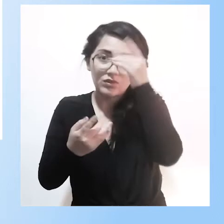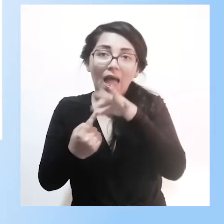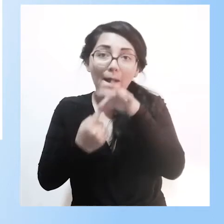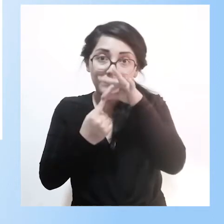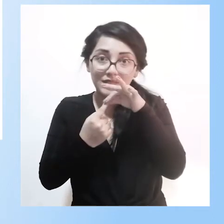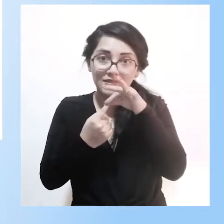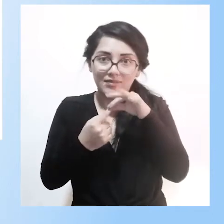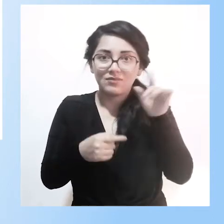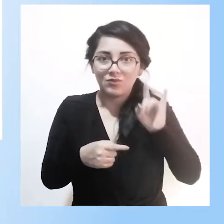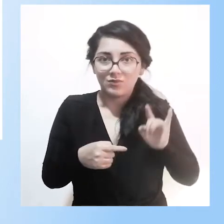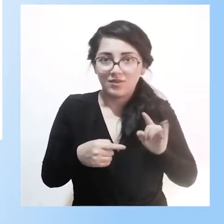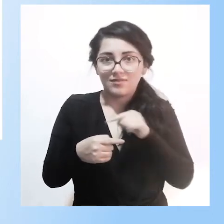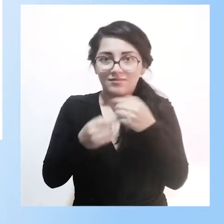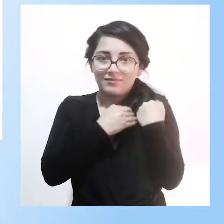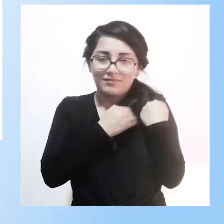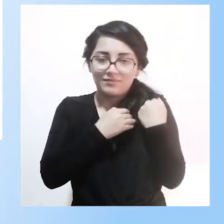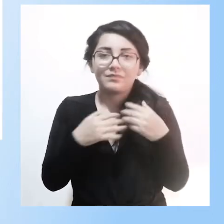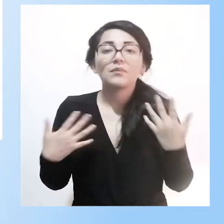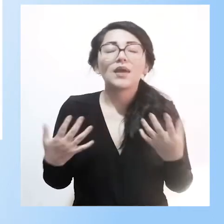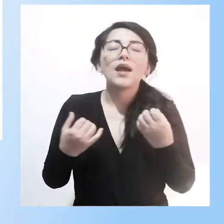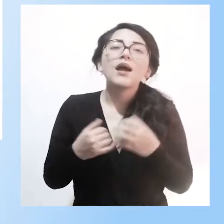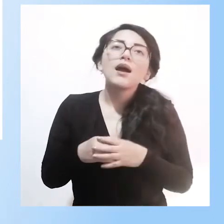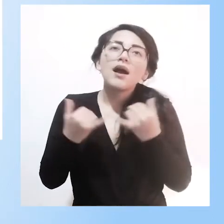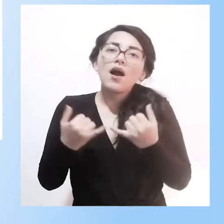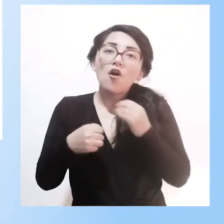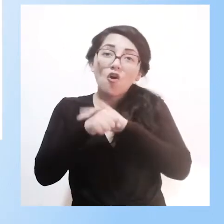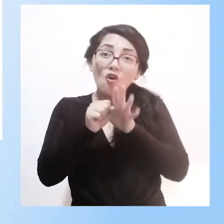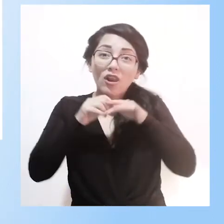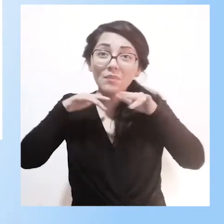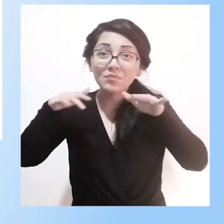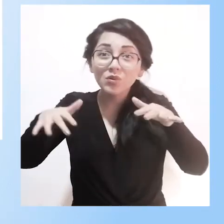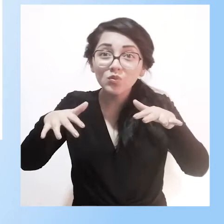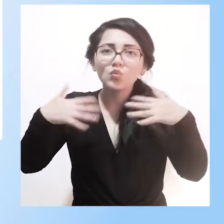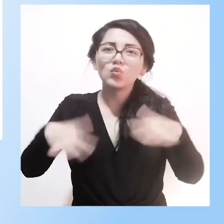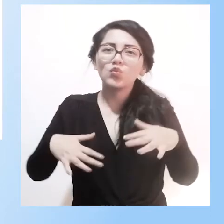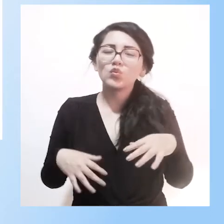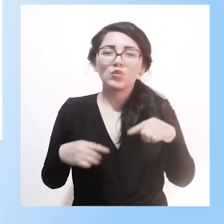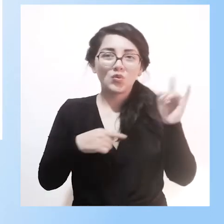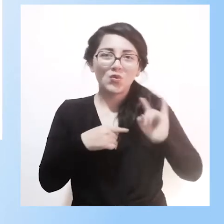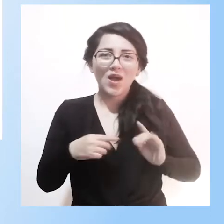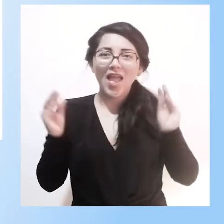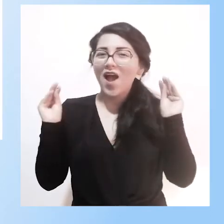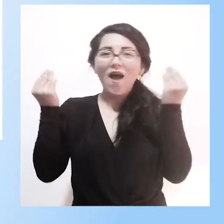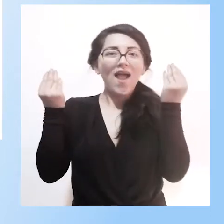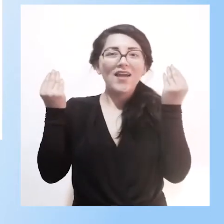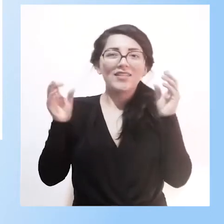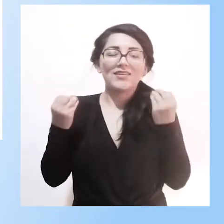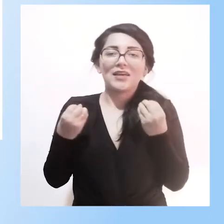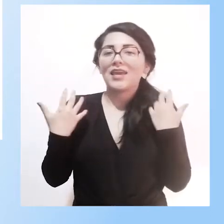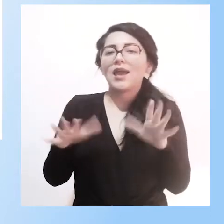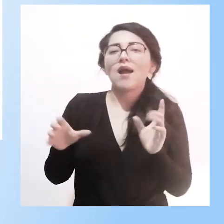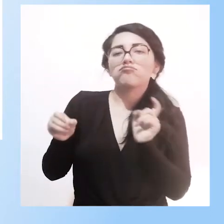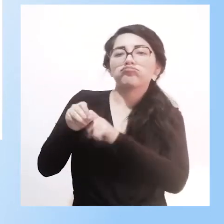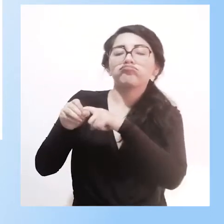Hemos tenido dentro de la pandemia una suerte, porque al pertenecer al sistema público,